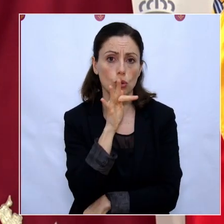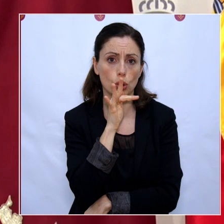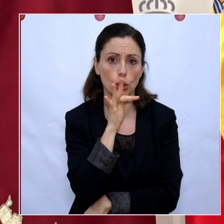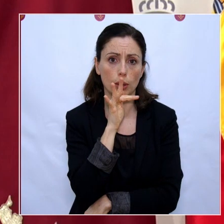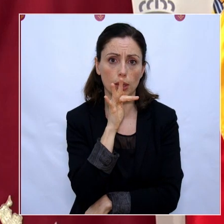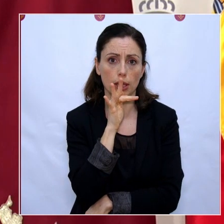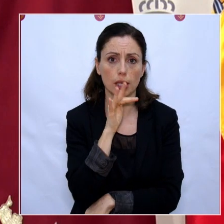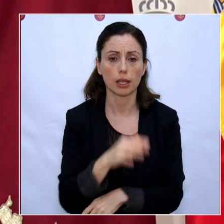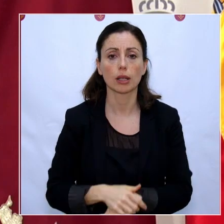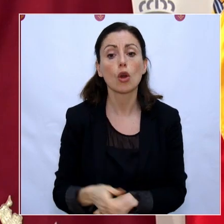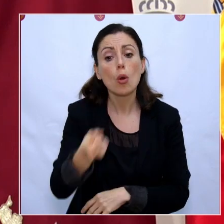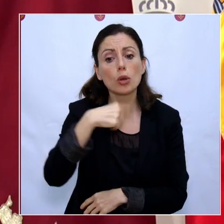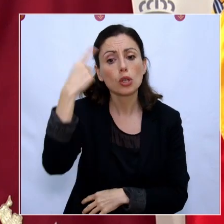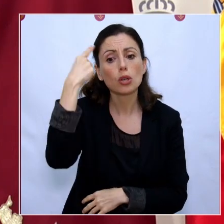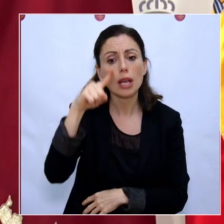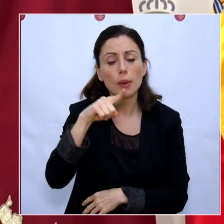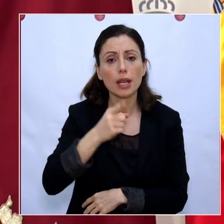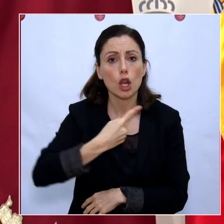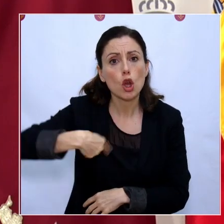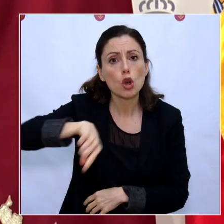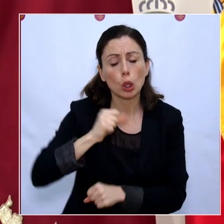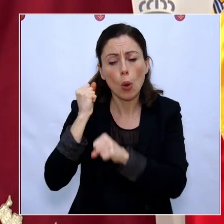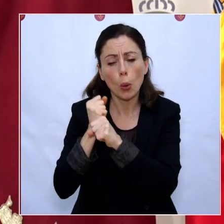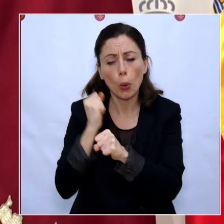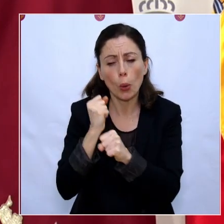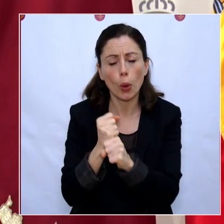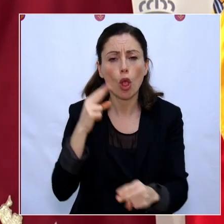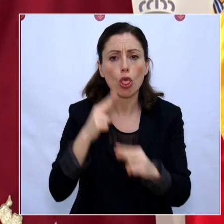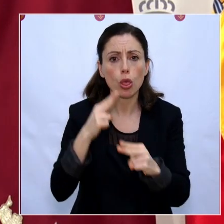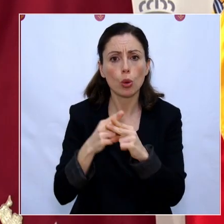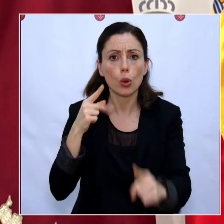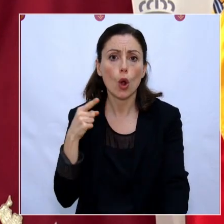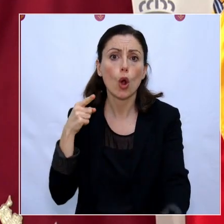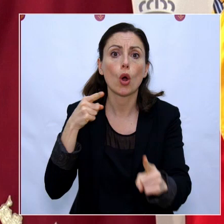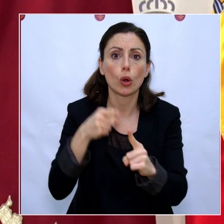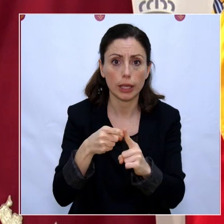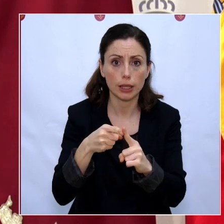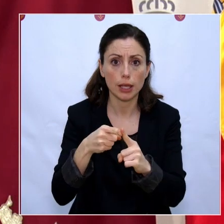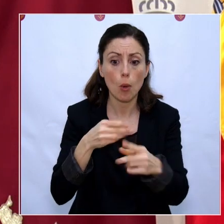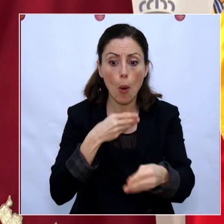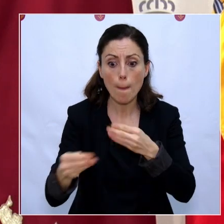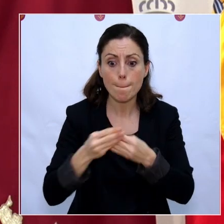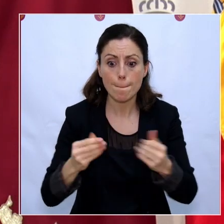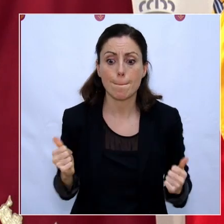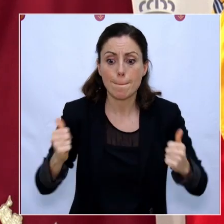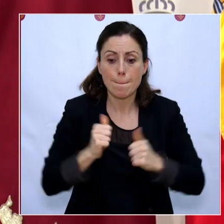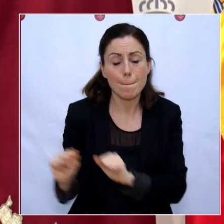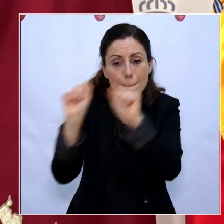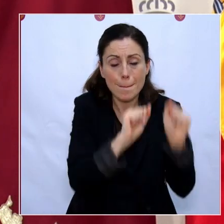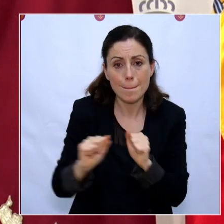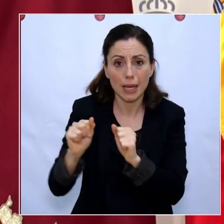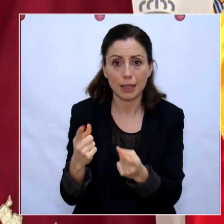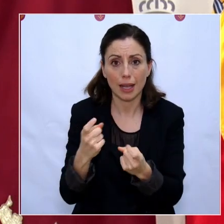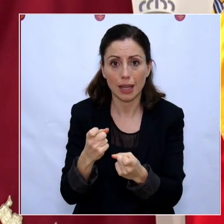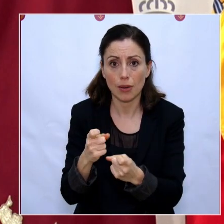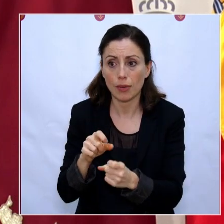Sabed que estamos haciendo cuanto está en nuestra mano para conseguir por nuestros propios medios este material. Pero también he planteado